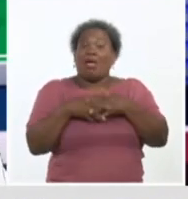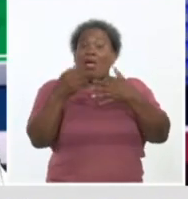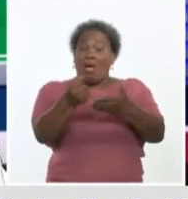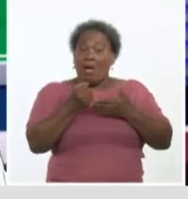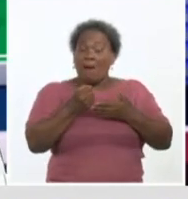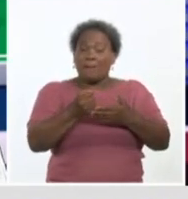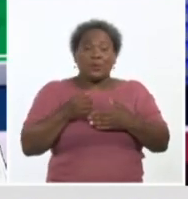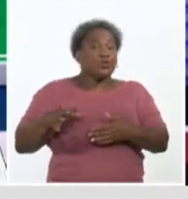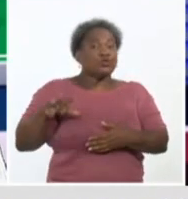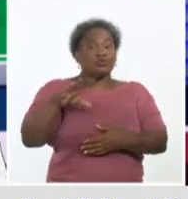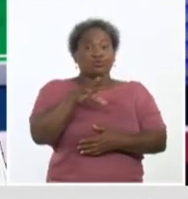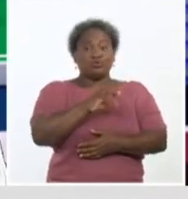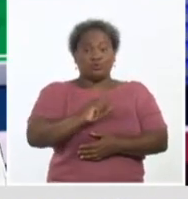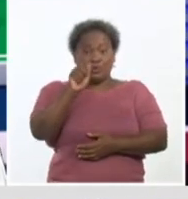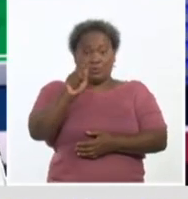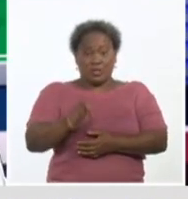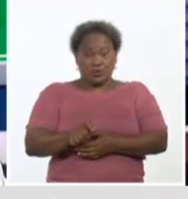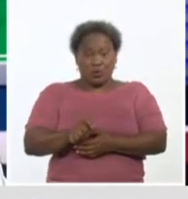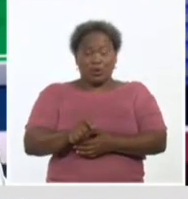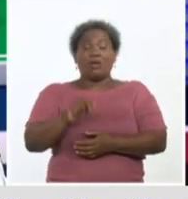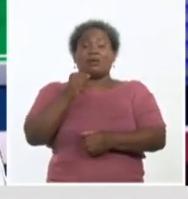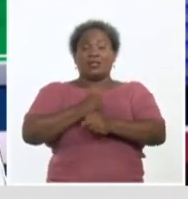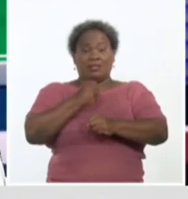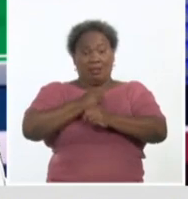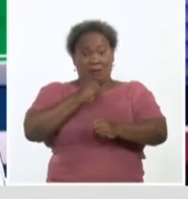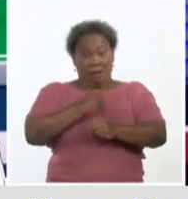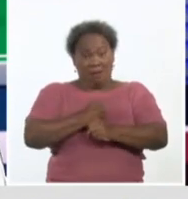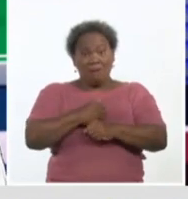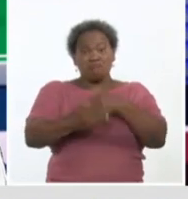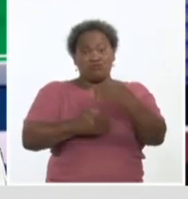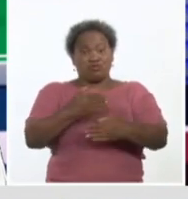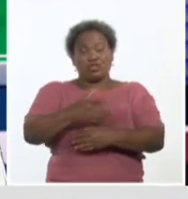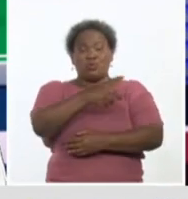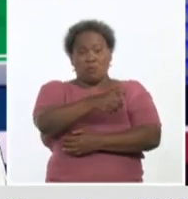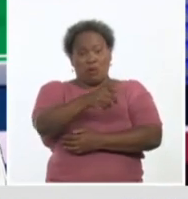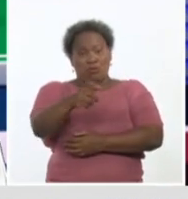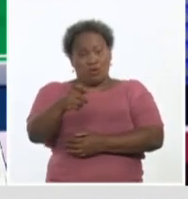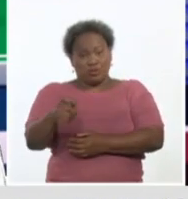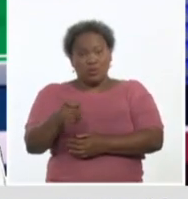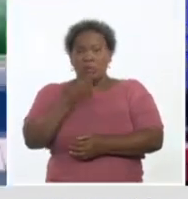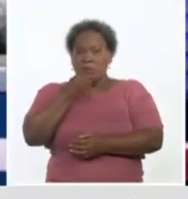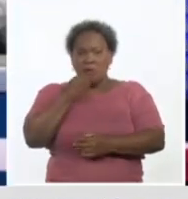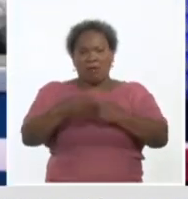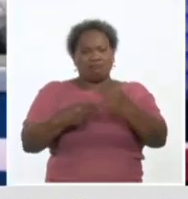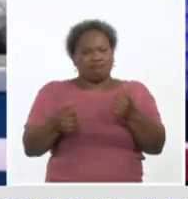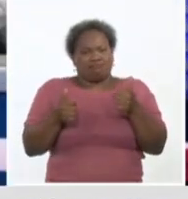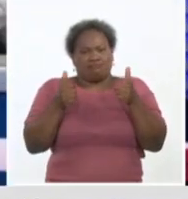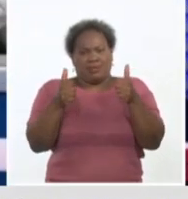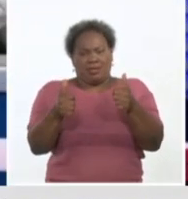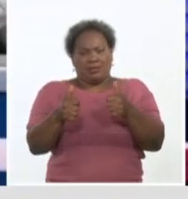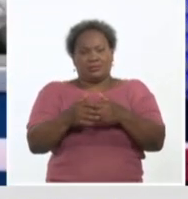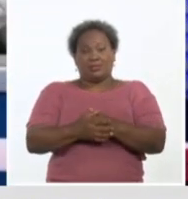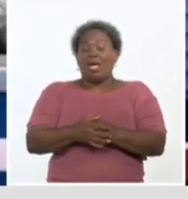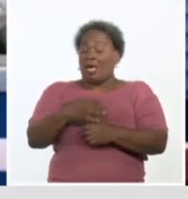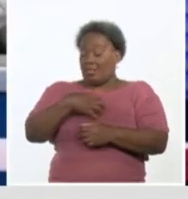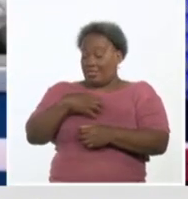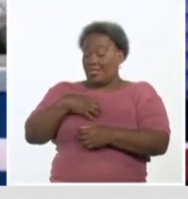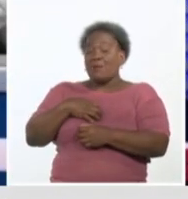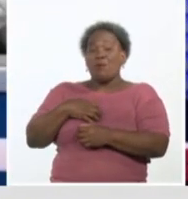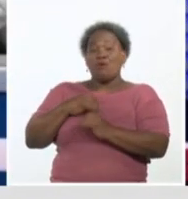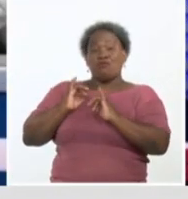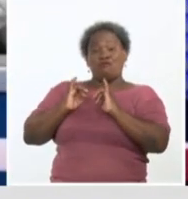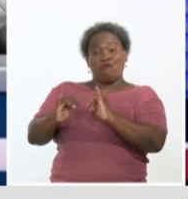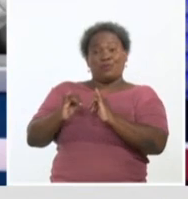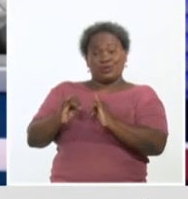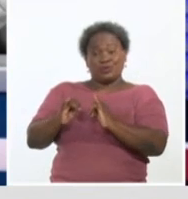todos los que intervienen, de todos los factores que han intervenido en este proceso para que pueda salir. Hemos tenido noticias, doctora, de